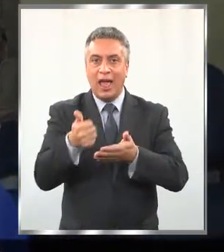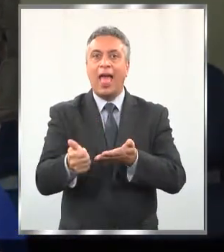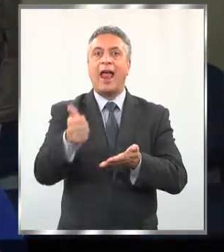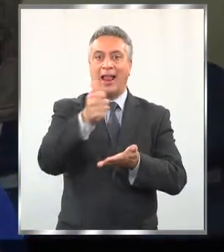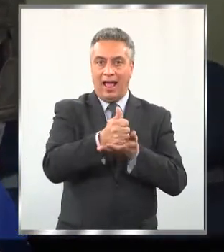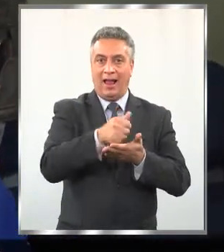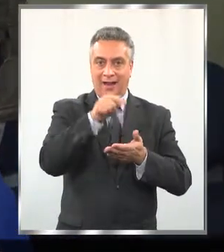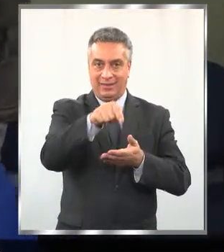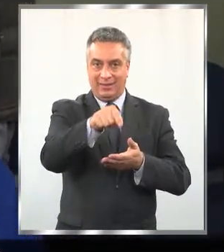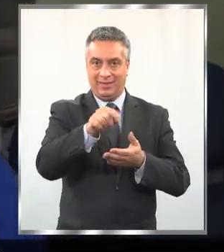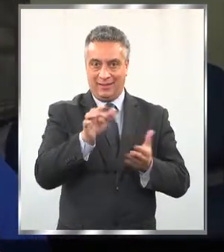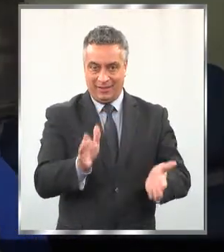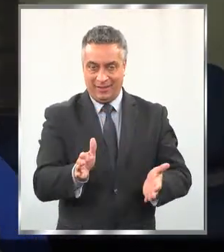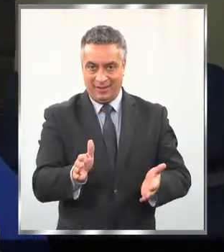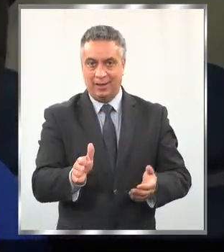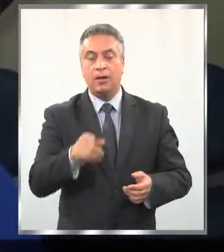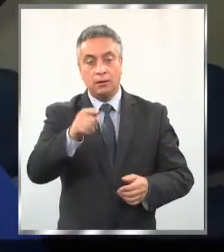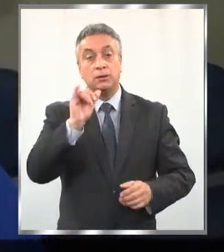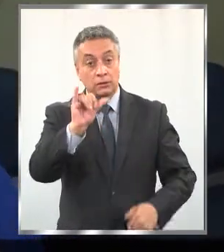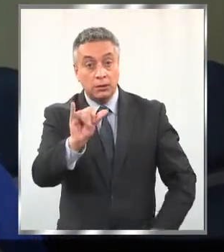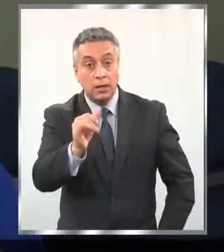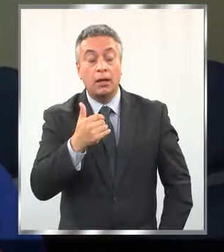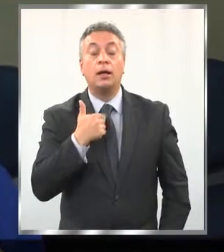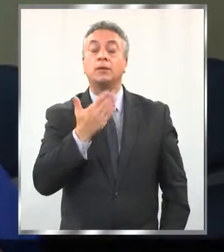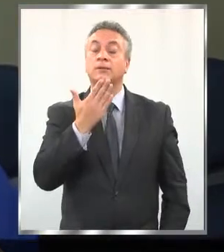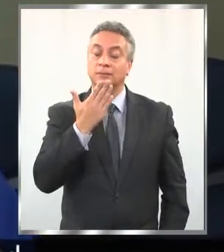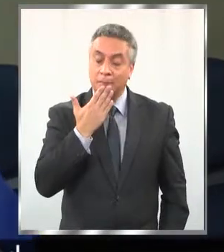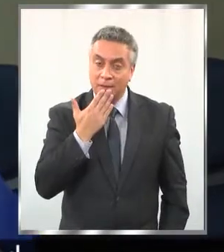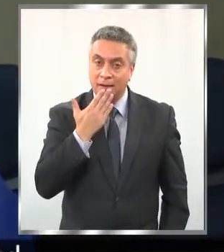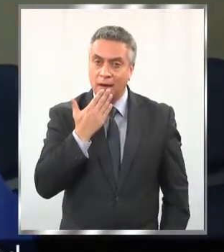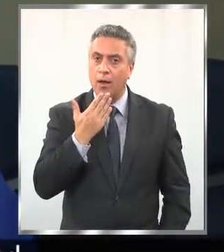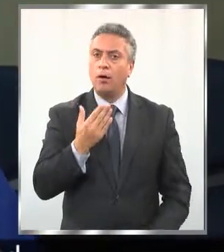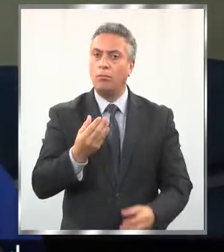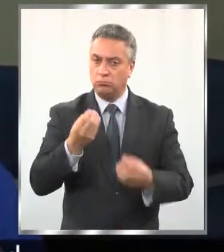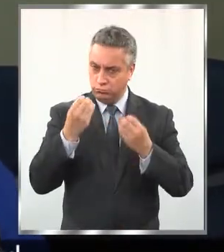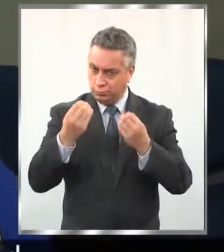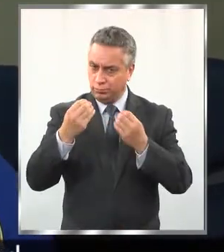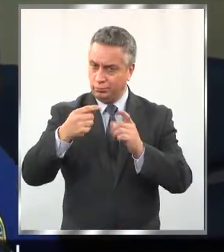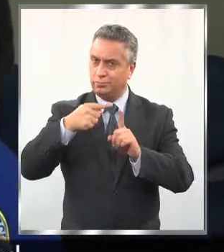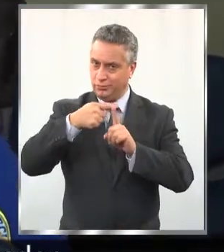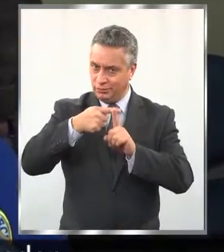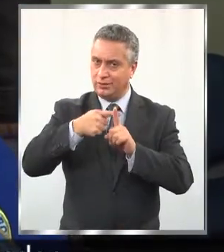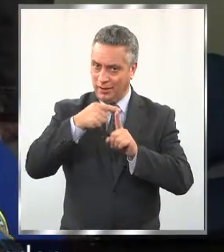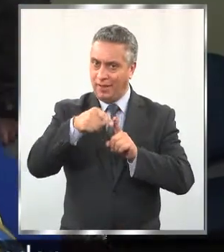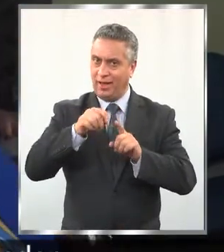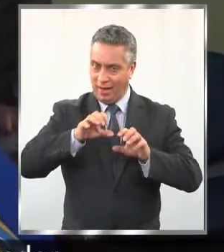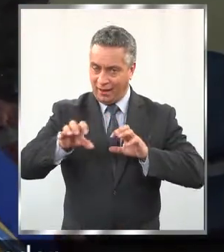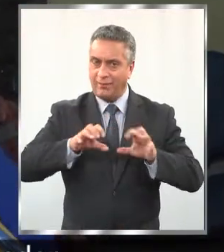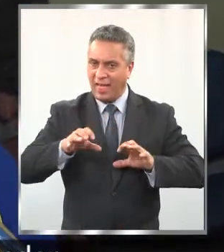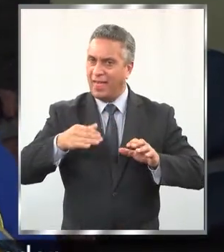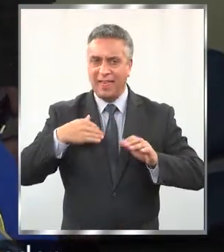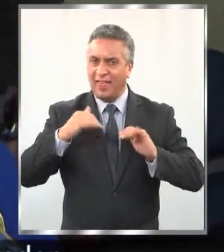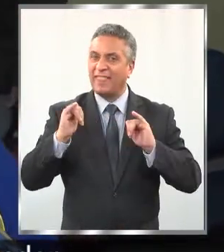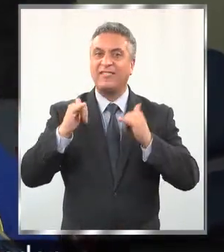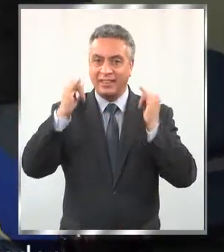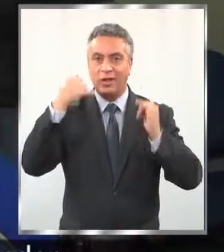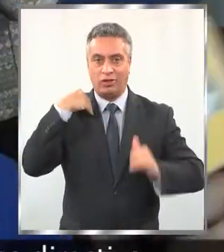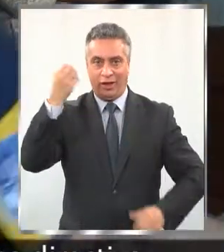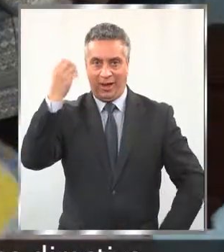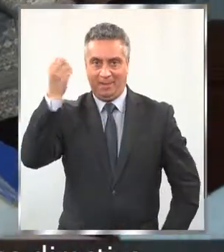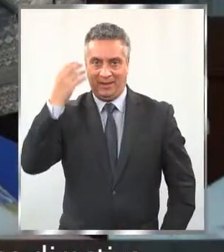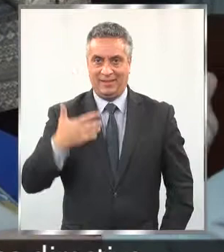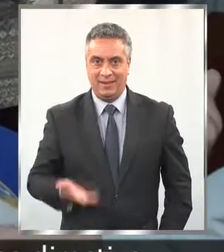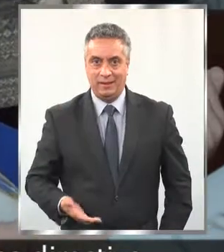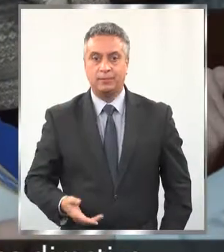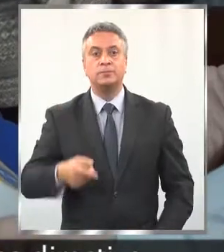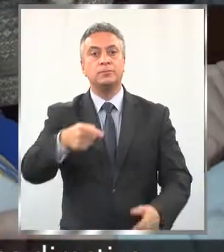punta arenas y también es una buena actividad, porque es divertido a PNN.